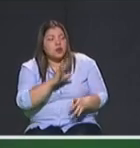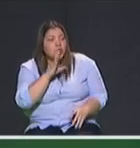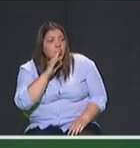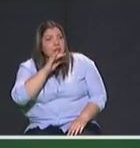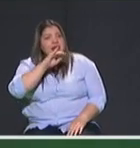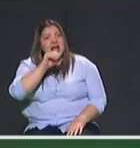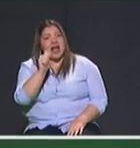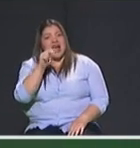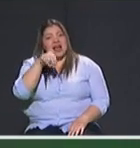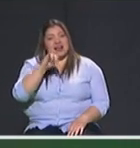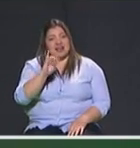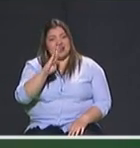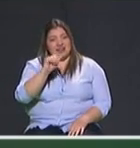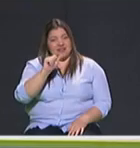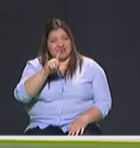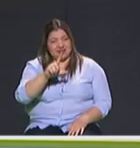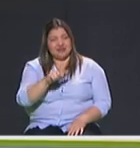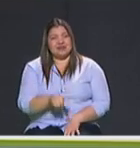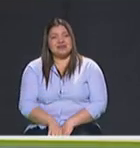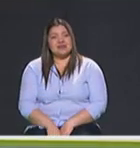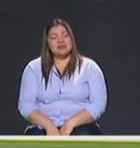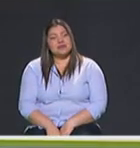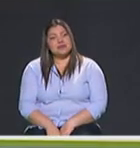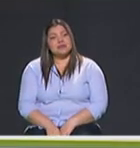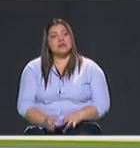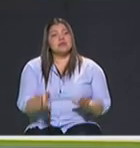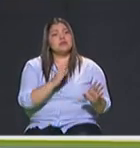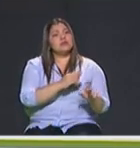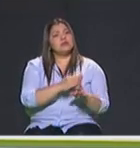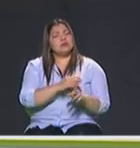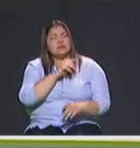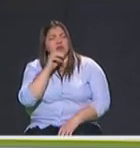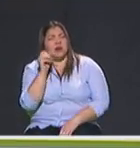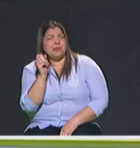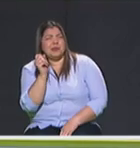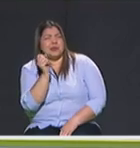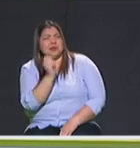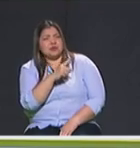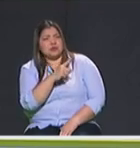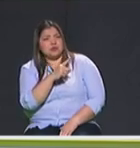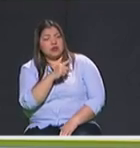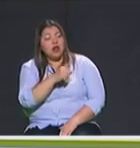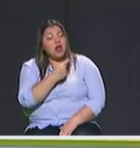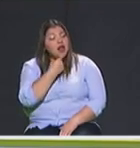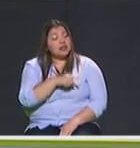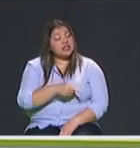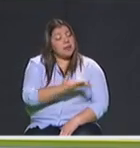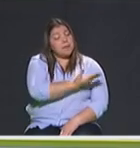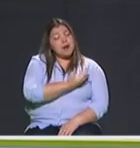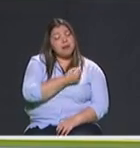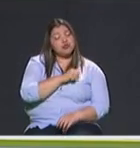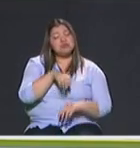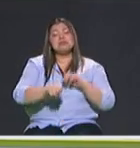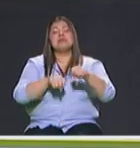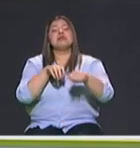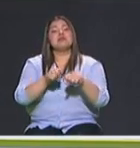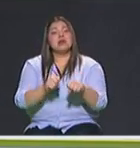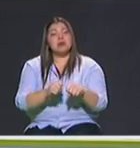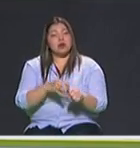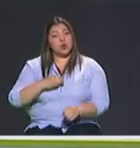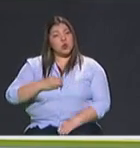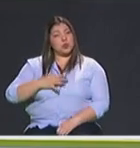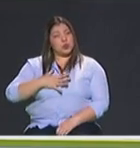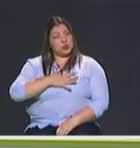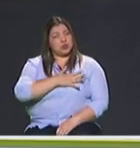Tiempo de la contrapregunta para el candidato Juan David Valderrama. Usted hablaba vamos a atacar y decía oportunidades, pero me quedó